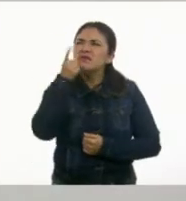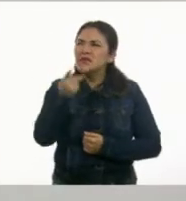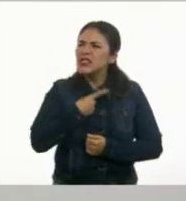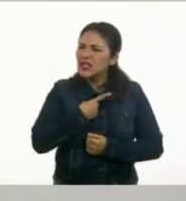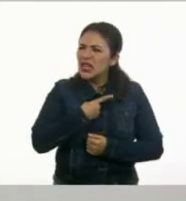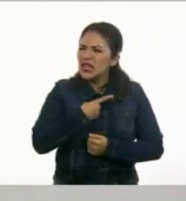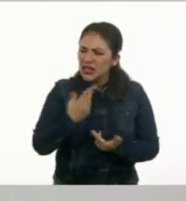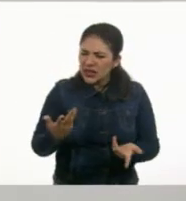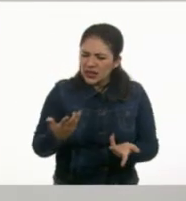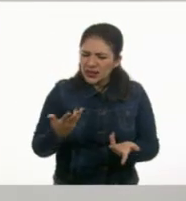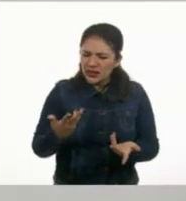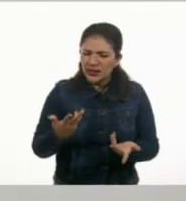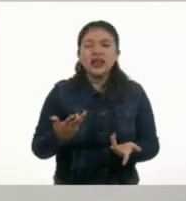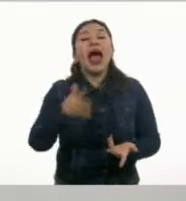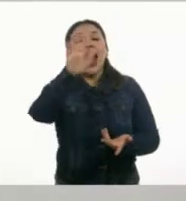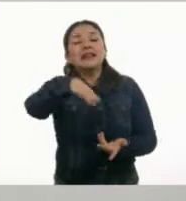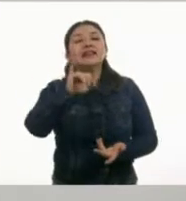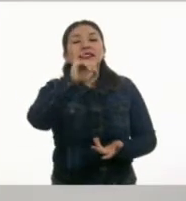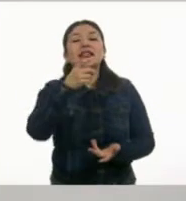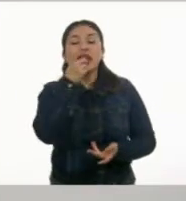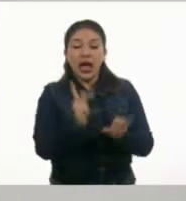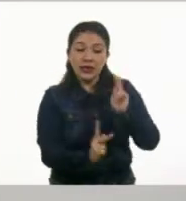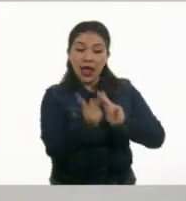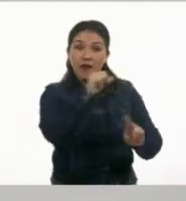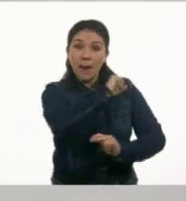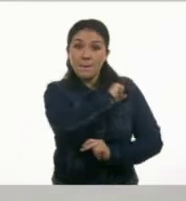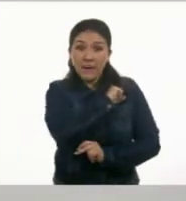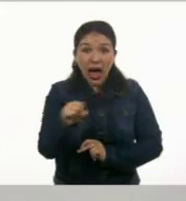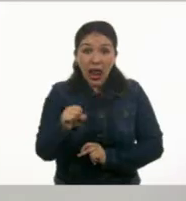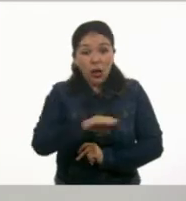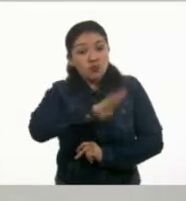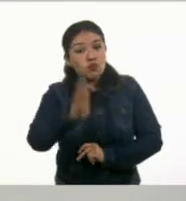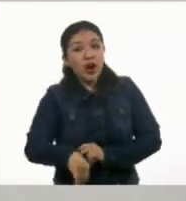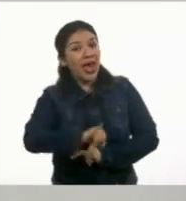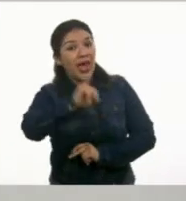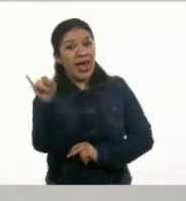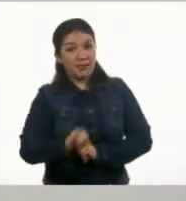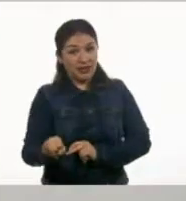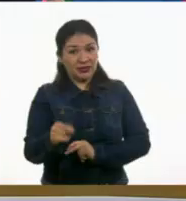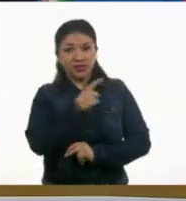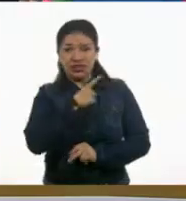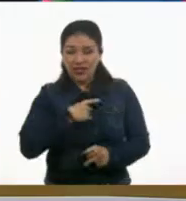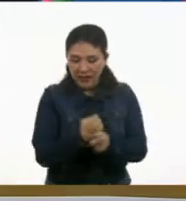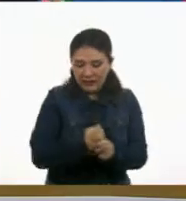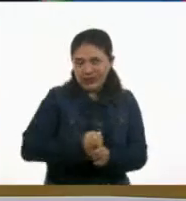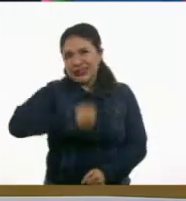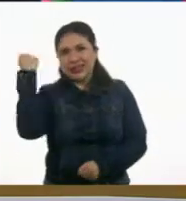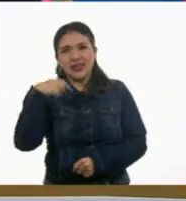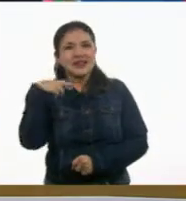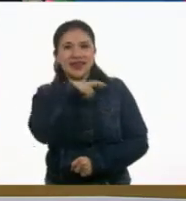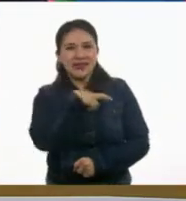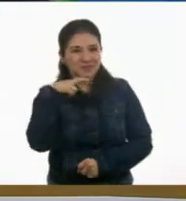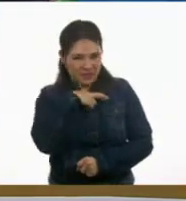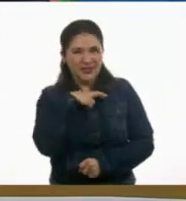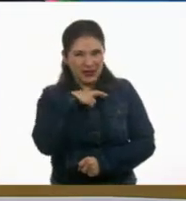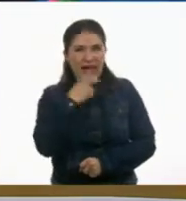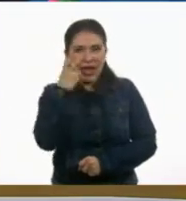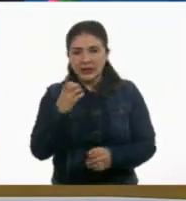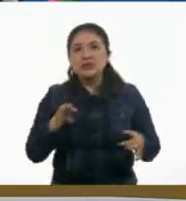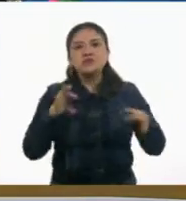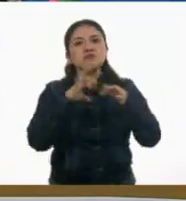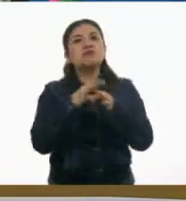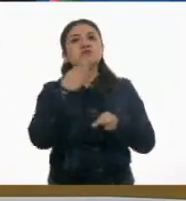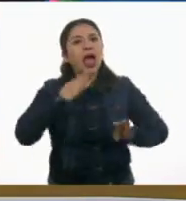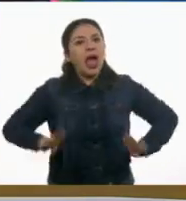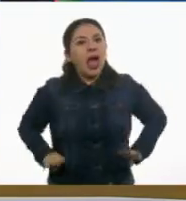Que hay que arrancar las hierbas. ¿Qué no me dijiste? Ah, ¿yerba mala nunca muere? Ok, arrancarlas. Hierbas de raíz hay que arrancarlas. Ah, de Y eso queda muy bien con esto que estamos